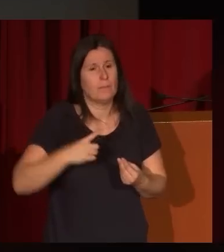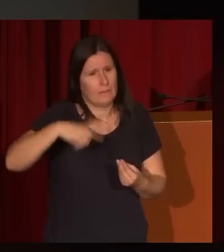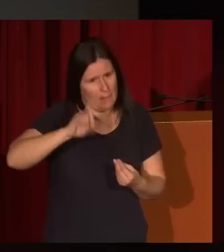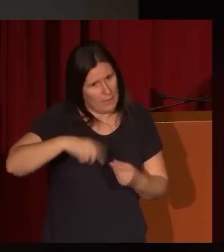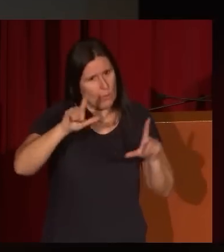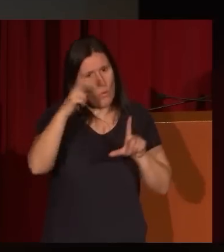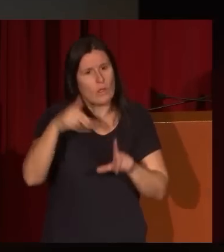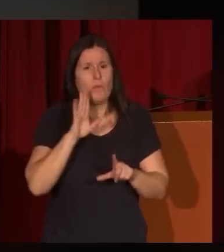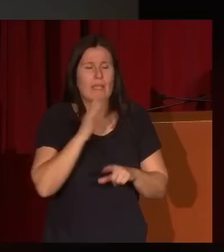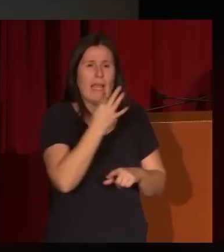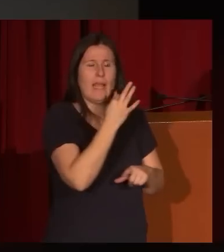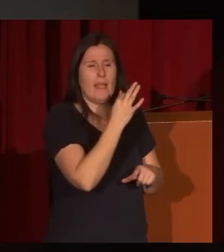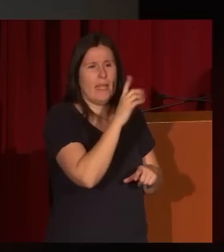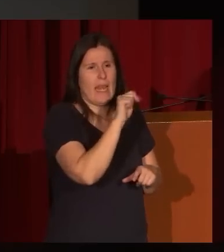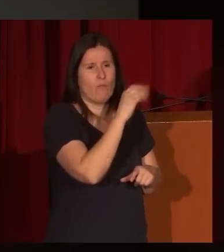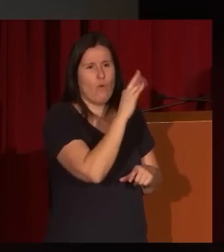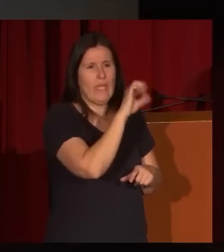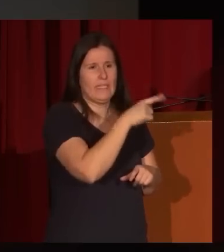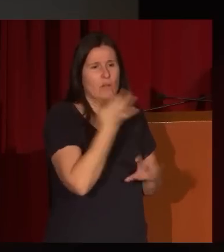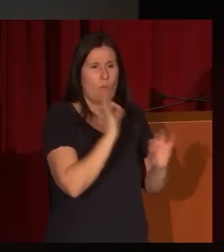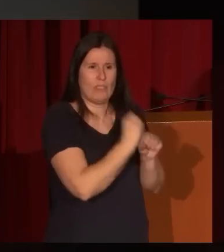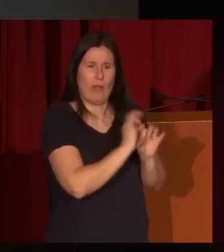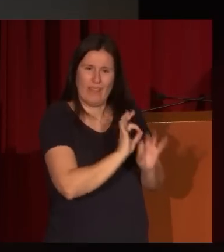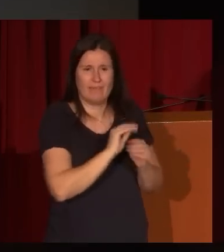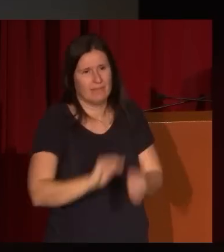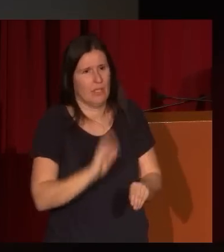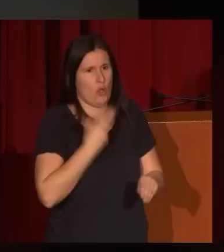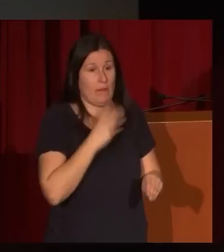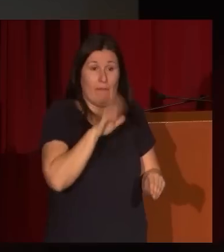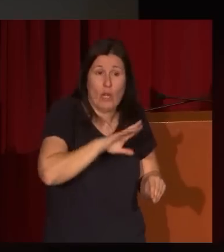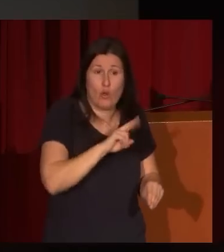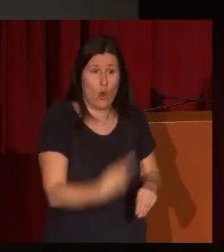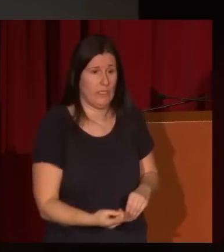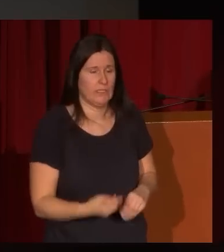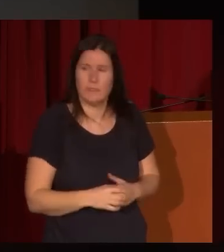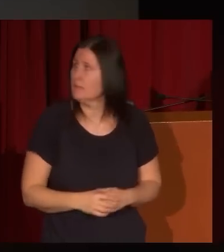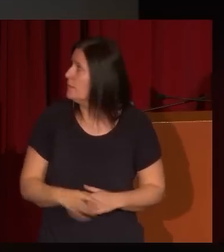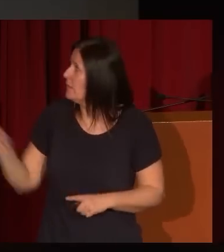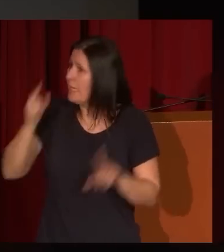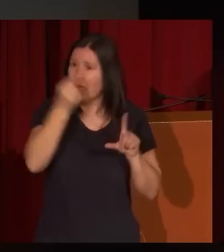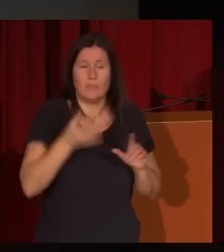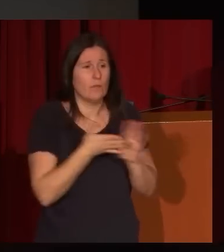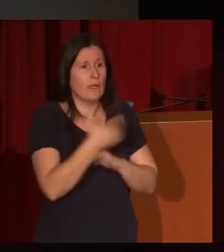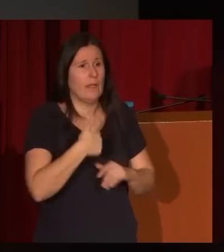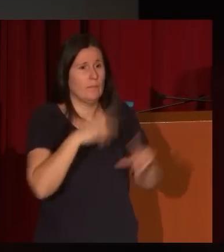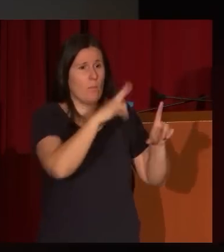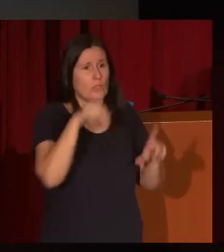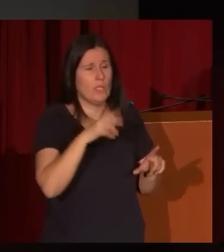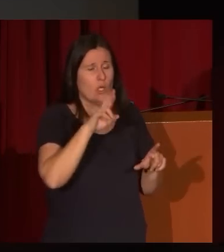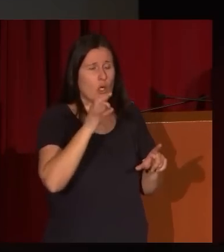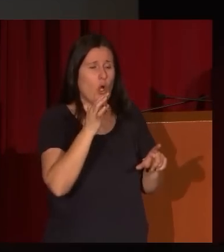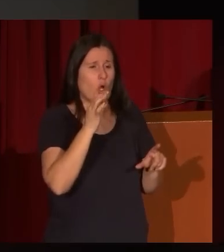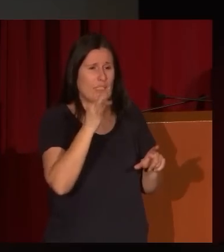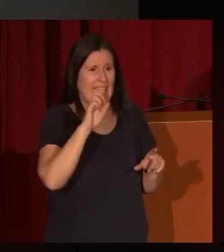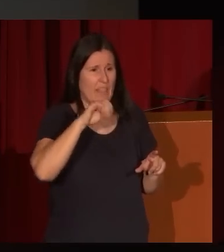el propio Lafuente, como obra de Goya. Fíjense, este cuadro, este dibujo que llegó al Museo de Rotterdam como obra, como original de